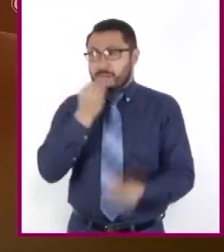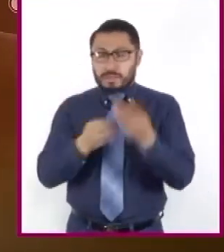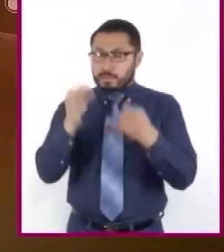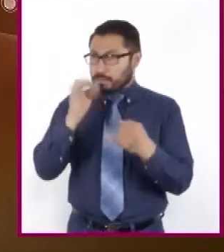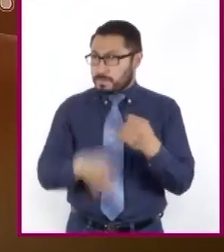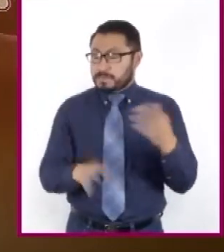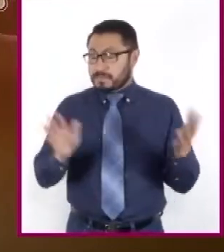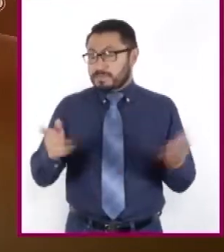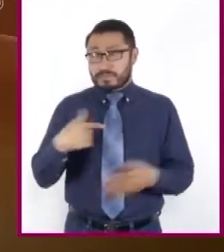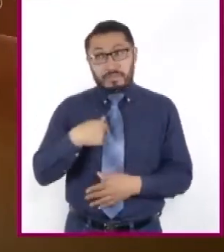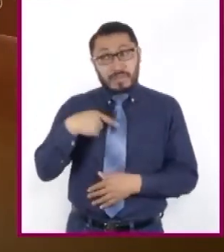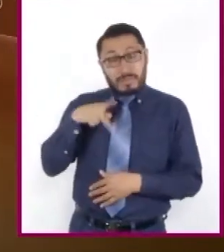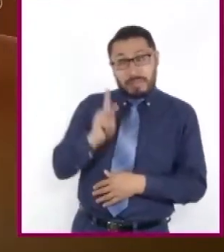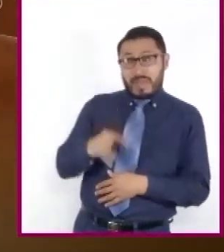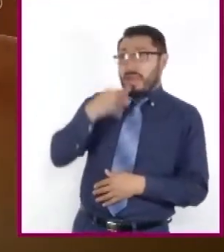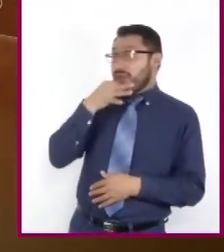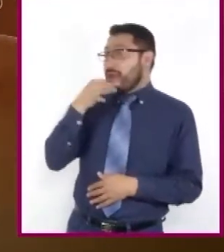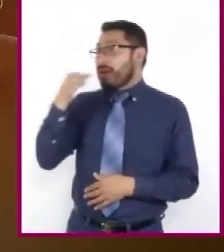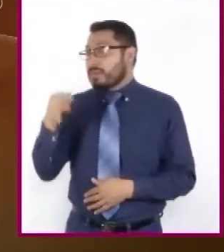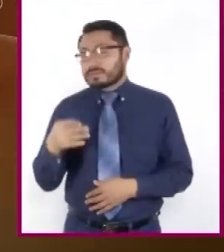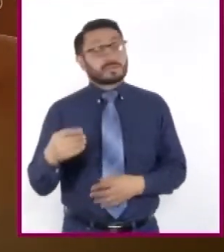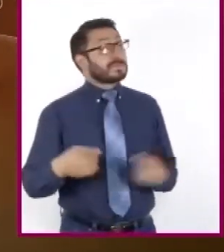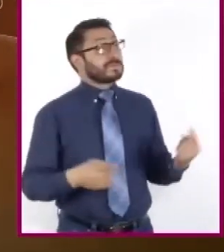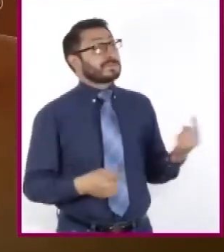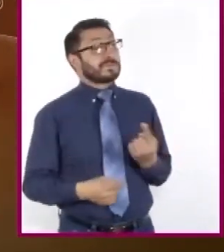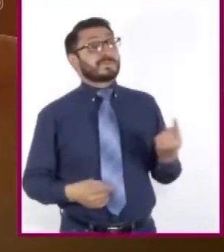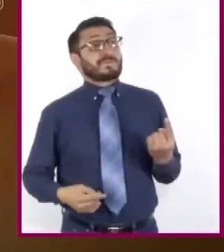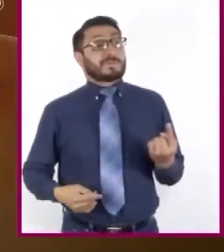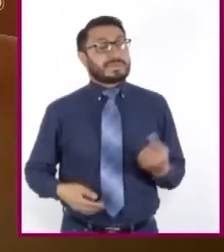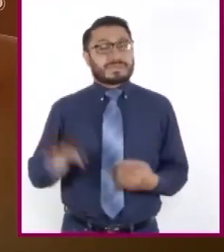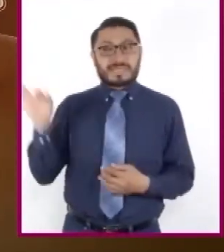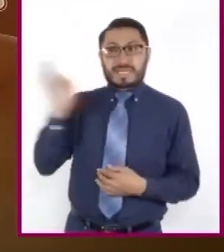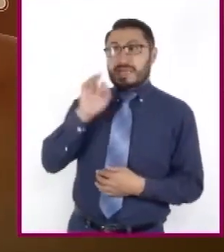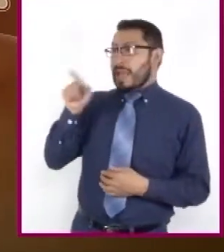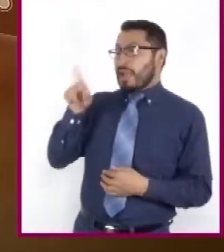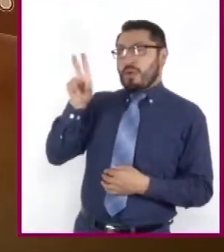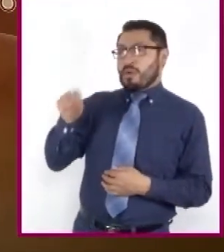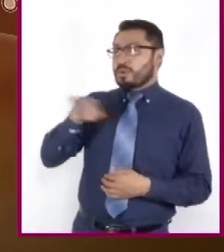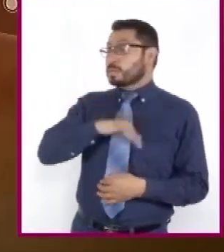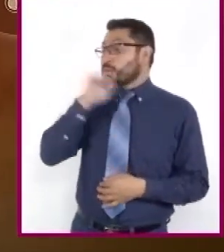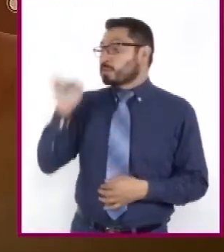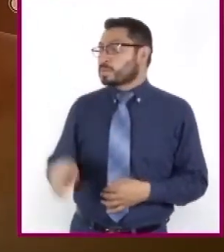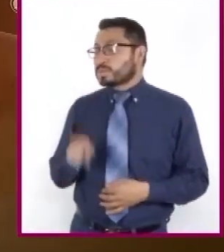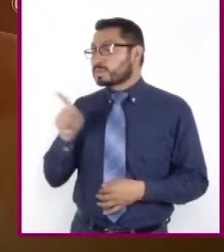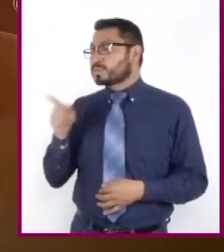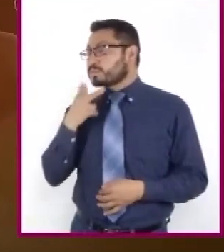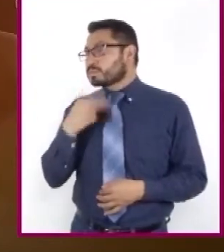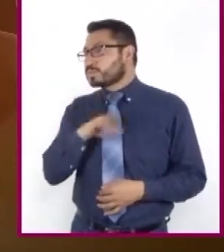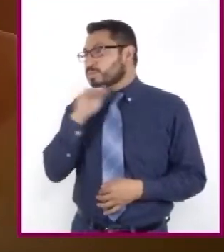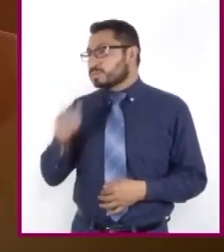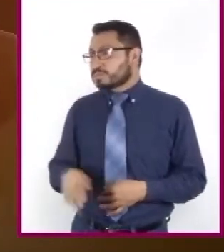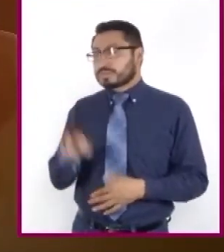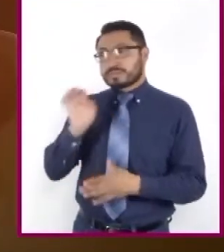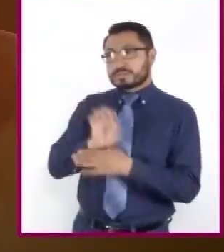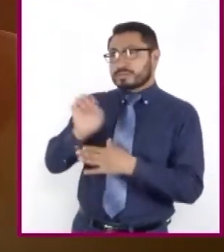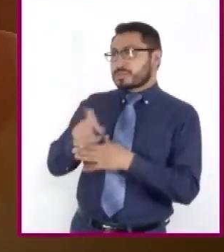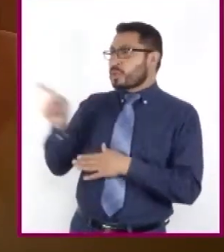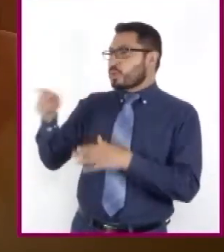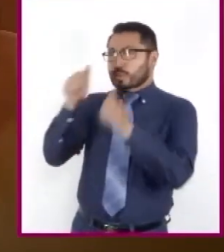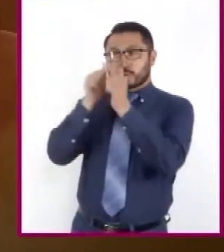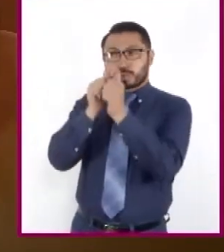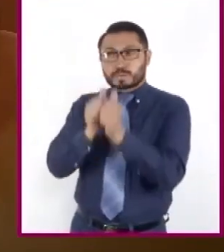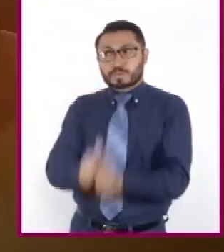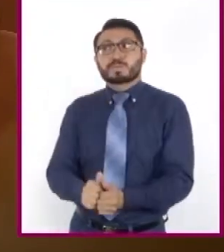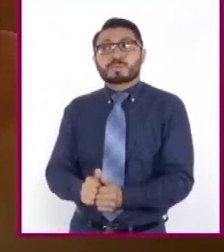Más te advierto. ¿Qué? Que si no eres el muerto, no vas a salir de aquí.